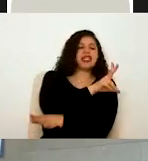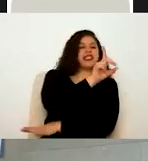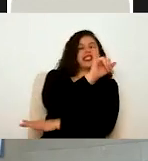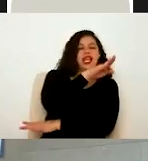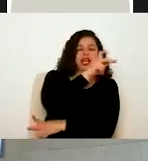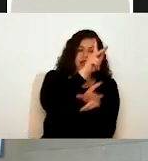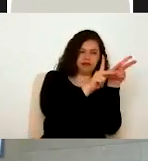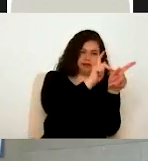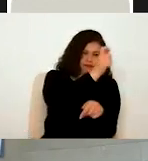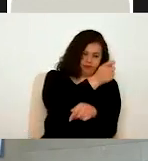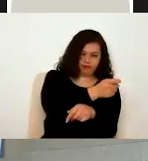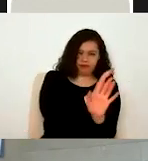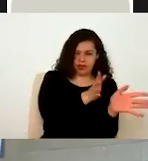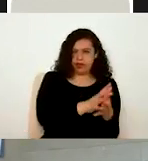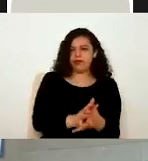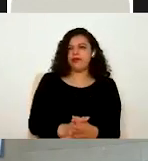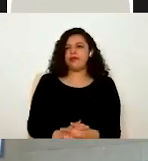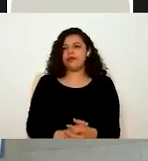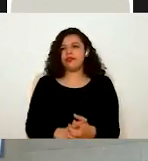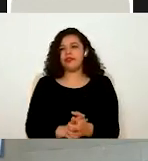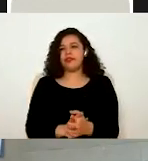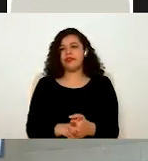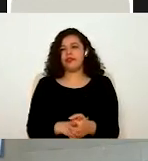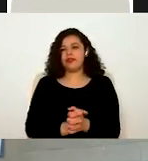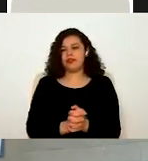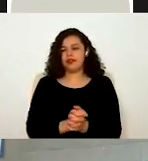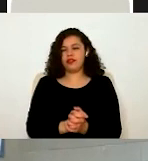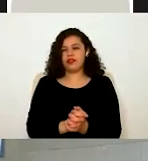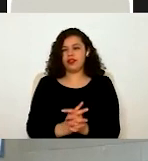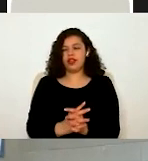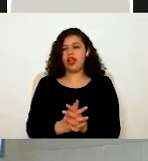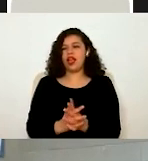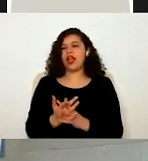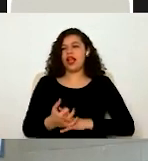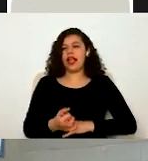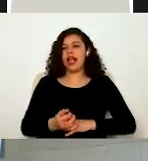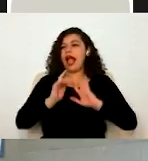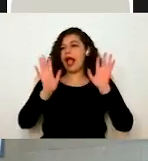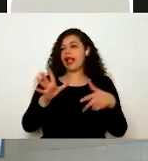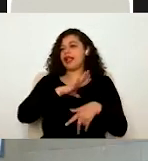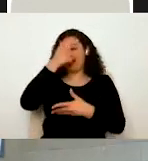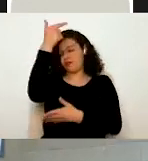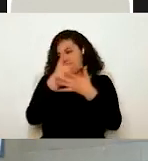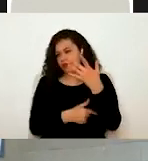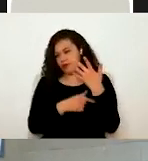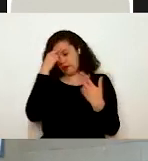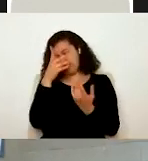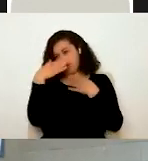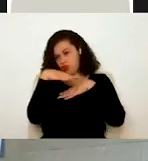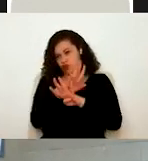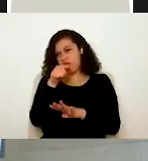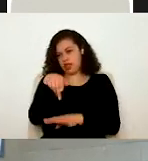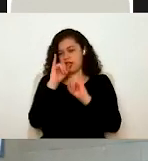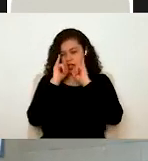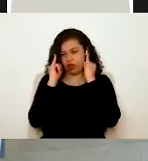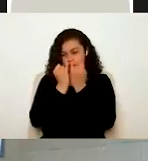y aquí enlazamos con todos estos elementos que tenemos ya sobre la Junta,